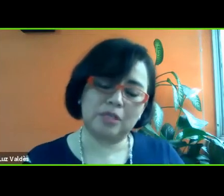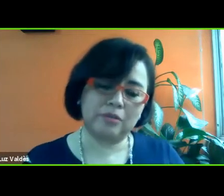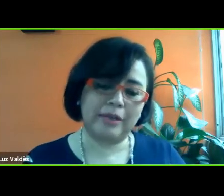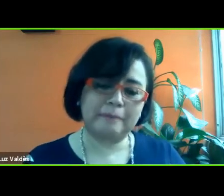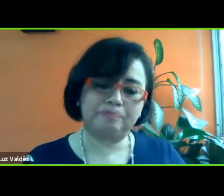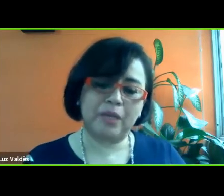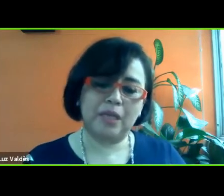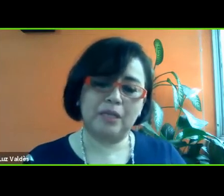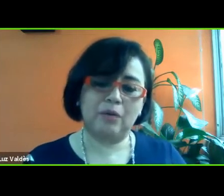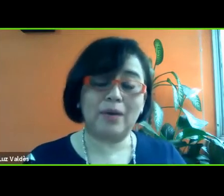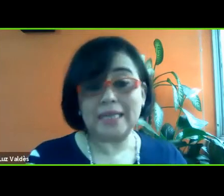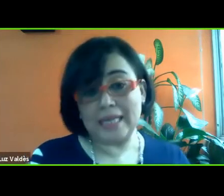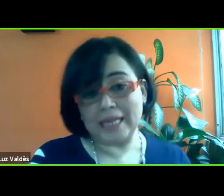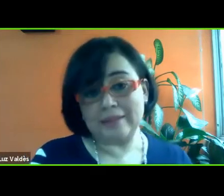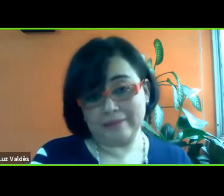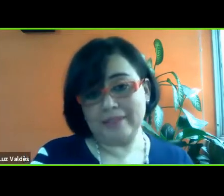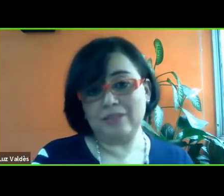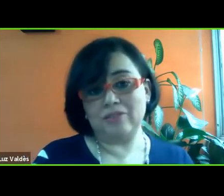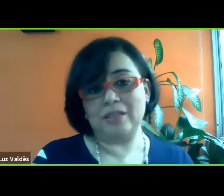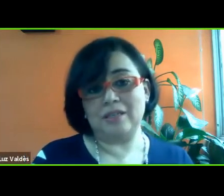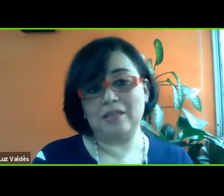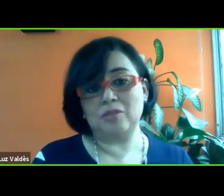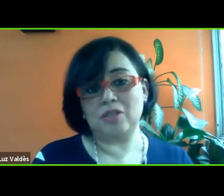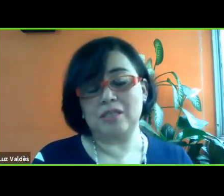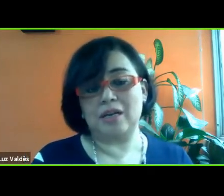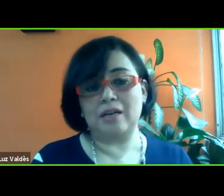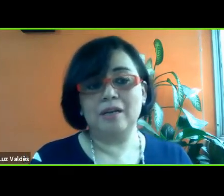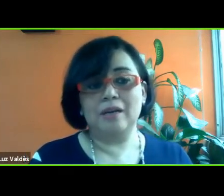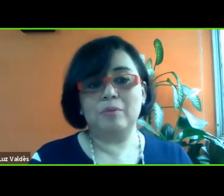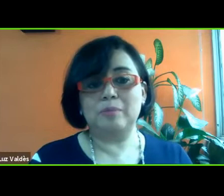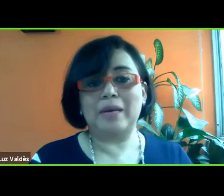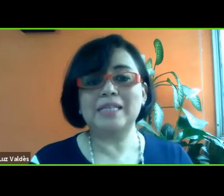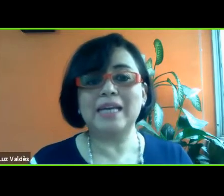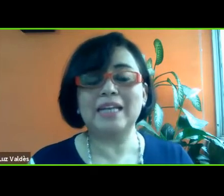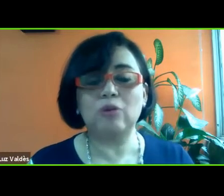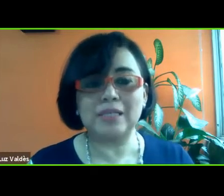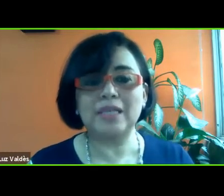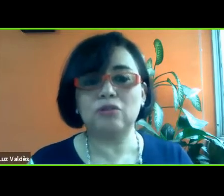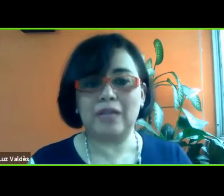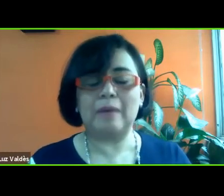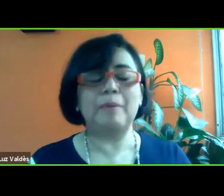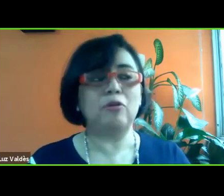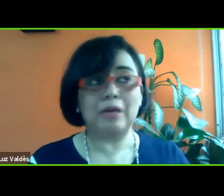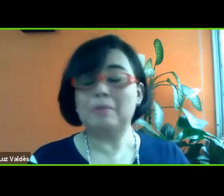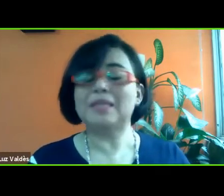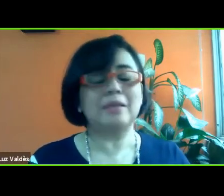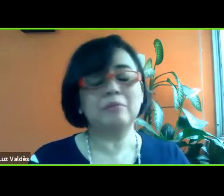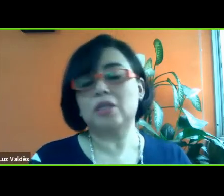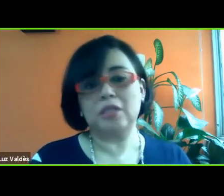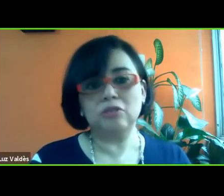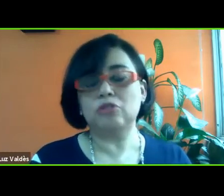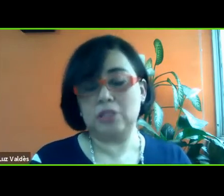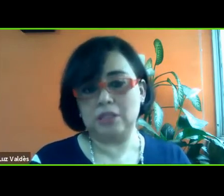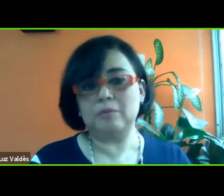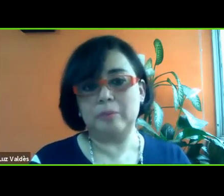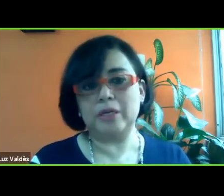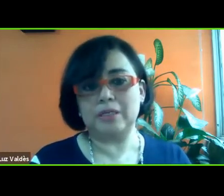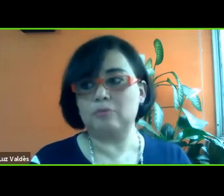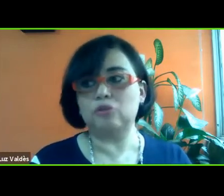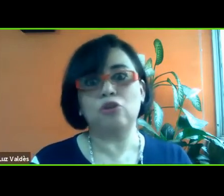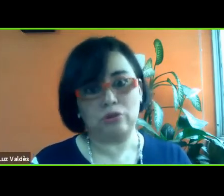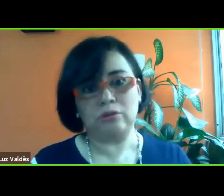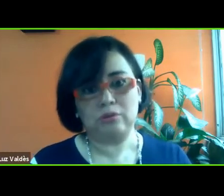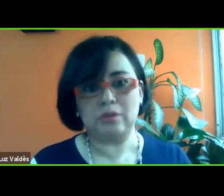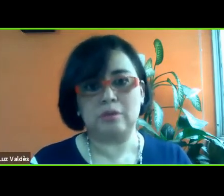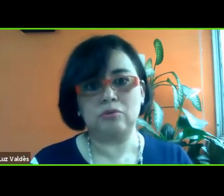este proceso de, de cuarentena, ¿no? En donde teníamos que estar, pues parece que no haciendo nada, pero realmente estamos haciendo muchísimo porque